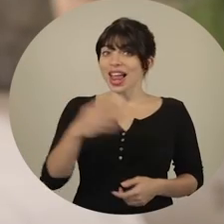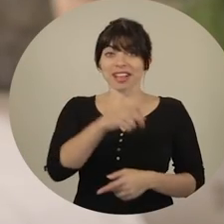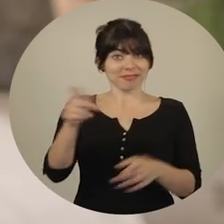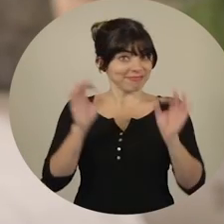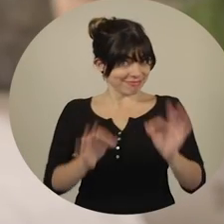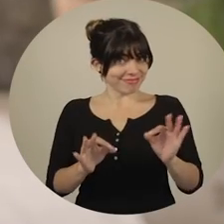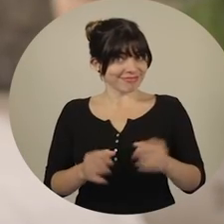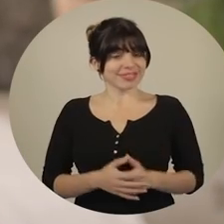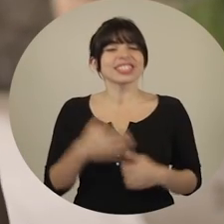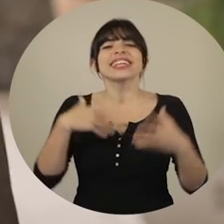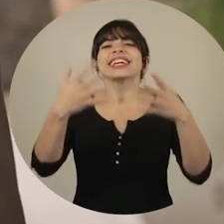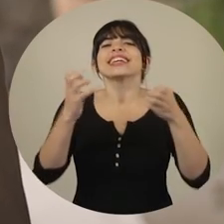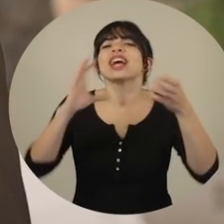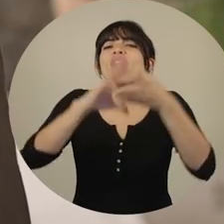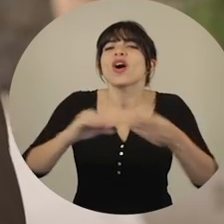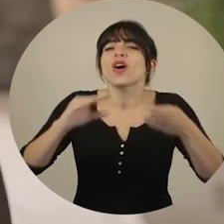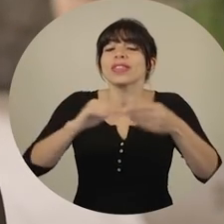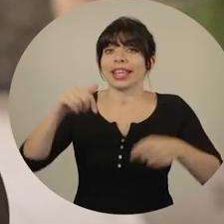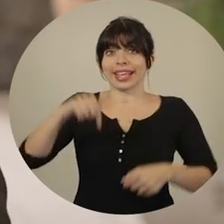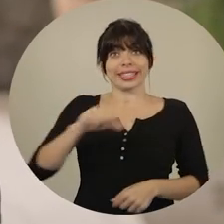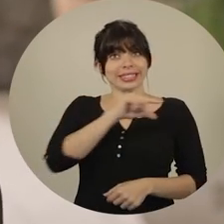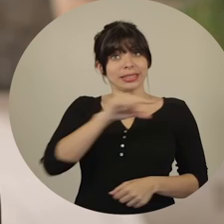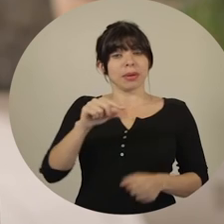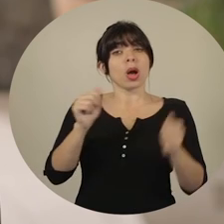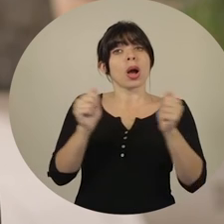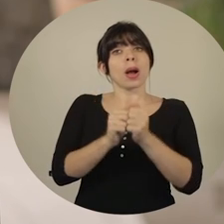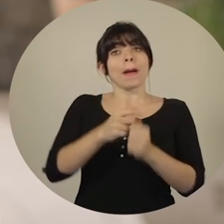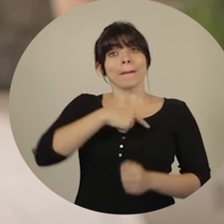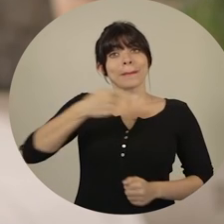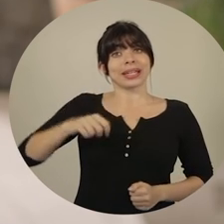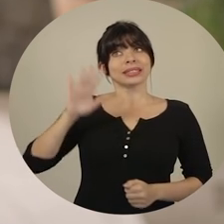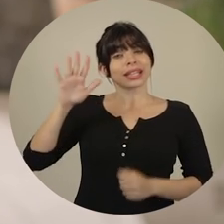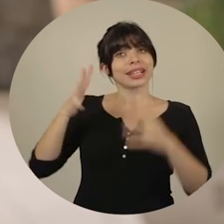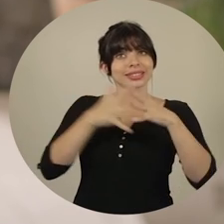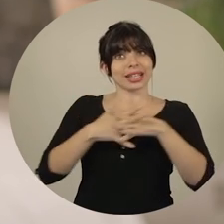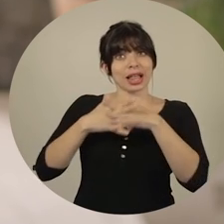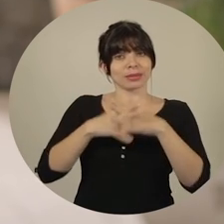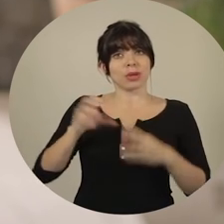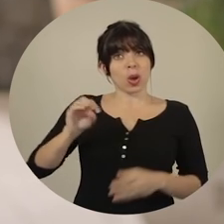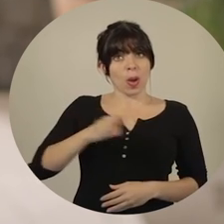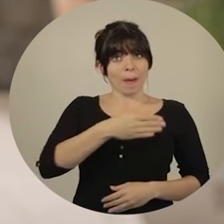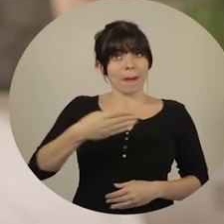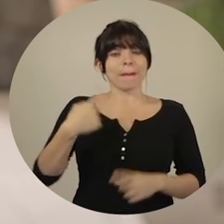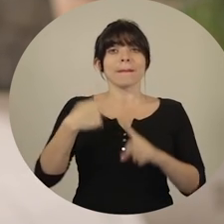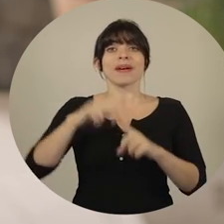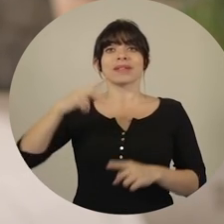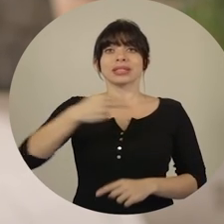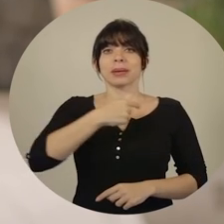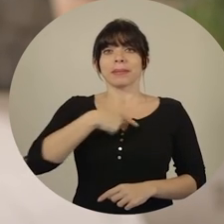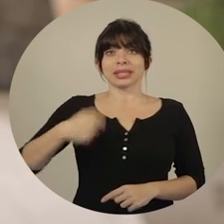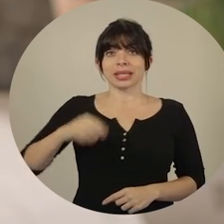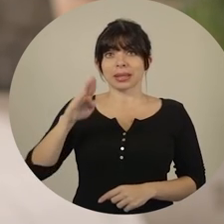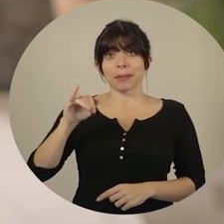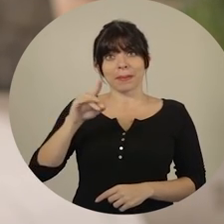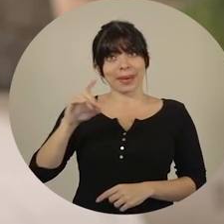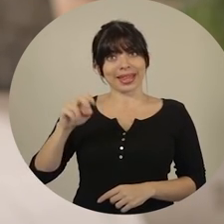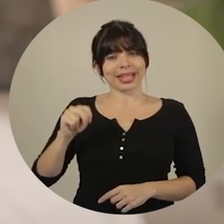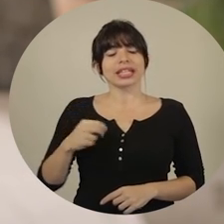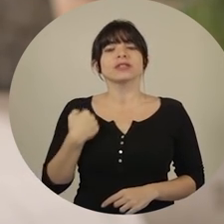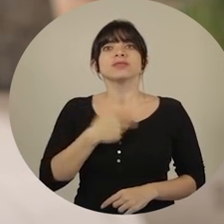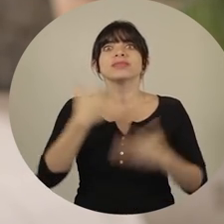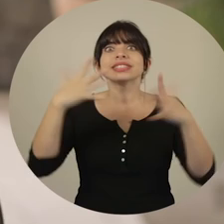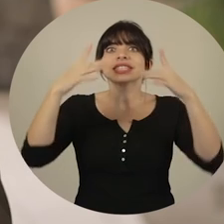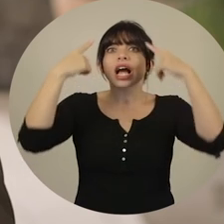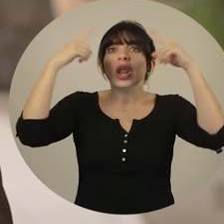Hola, ¿cómo están? Quiero contarles que esta semana, junto con el presidente de Estados Unidos, Barack Obama, y el vicepresidente Joseph Biden,